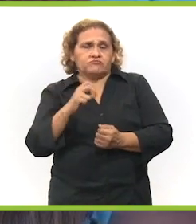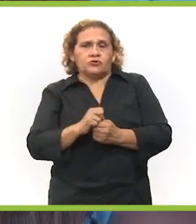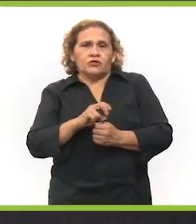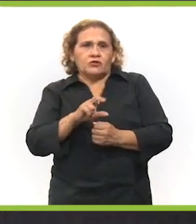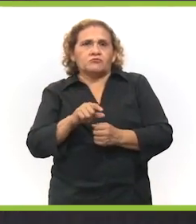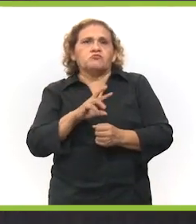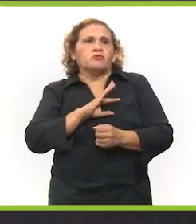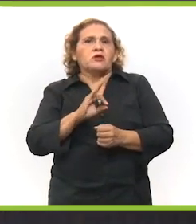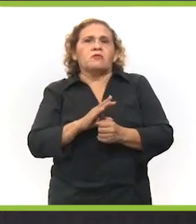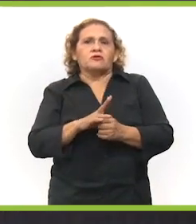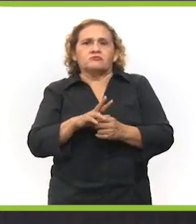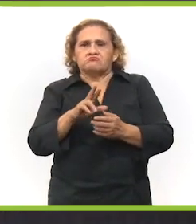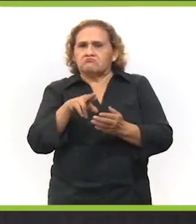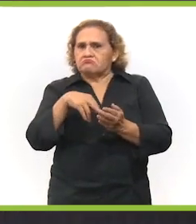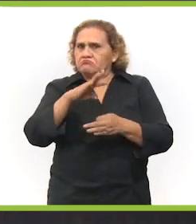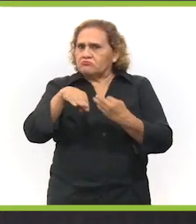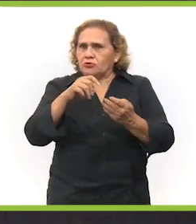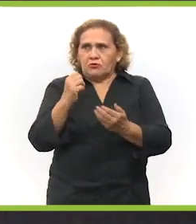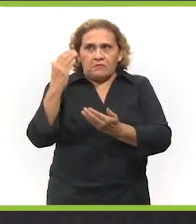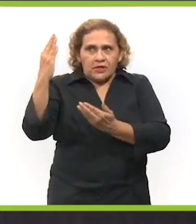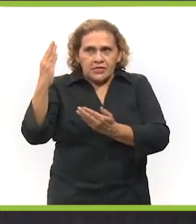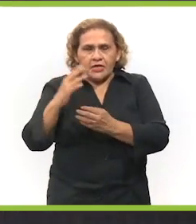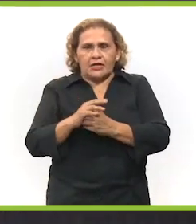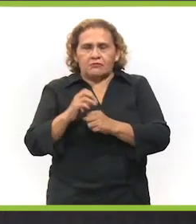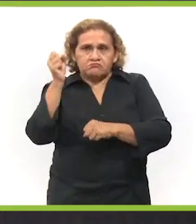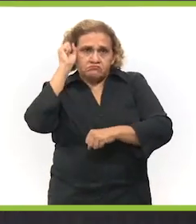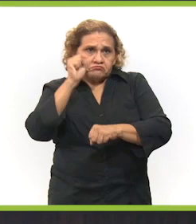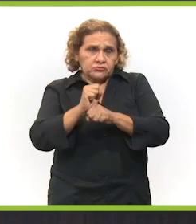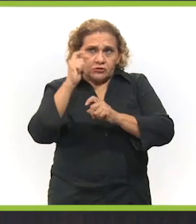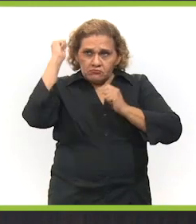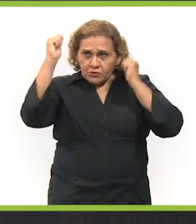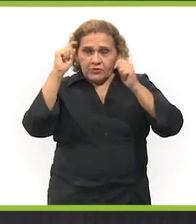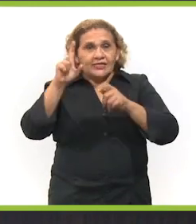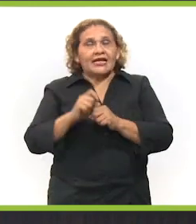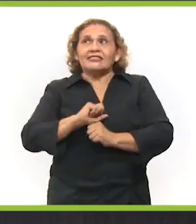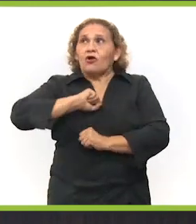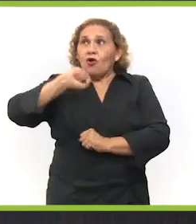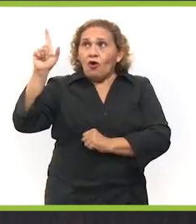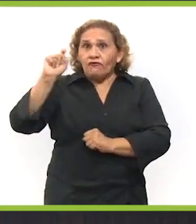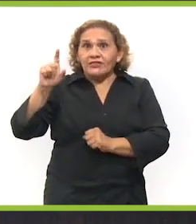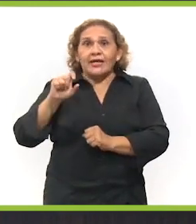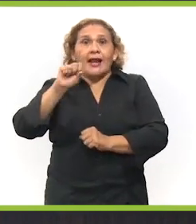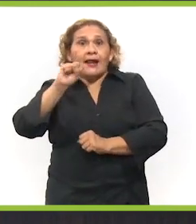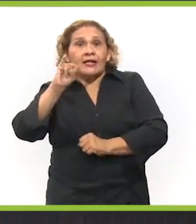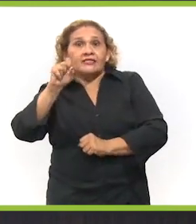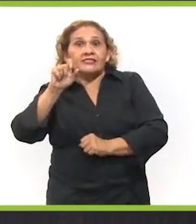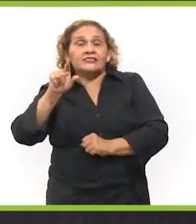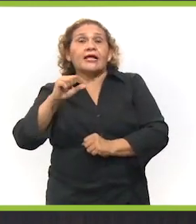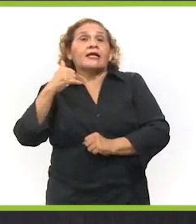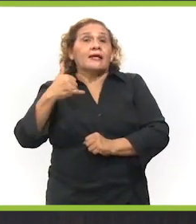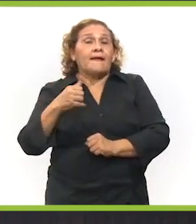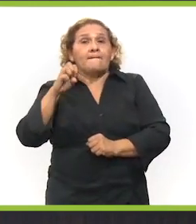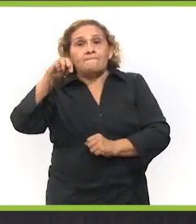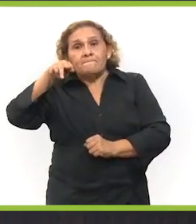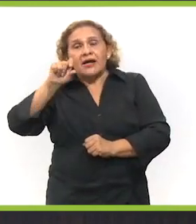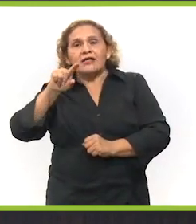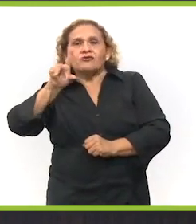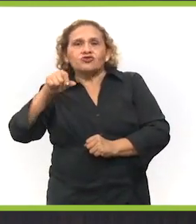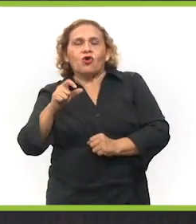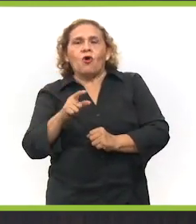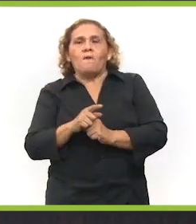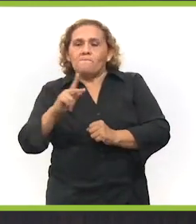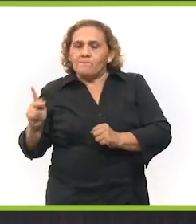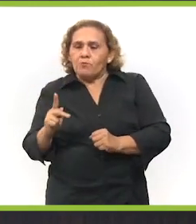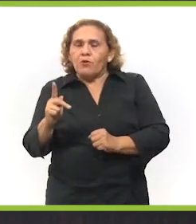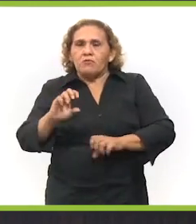de Maní, pues logramos llenar todos los requisitos que pide la Secretaría de Turismo Federal. Y ya es oficial, si Sal y Maní